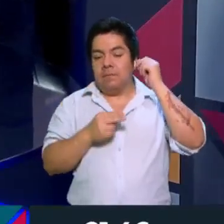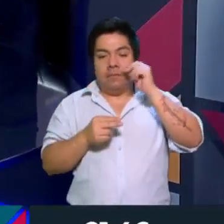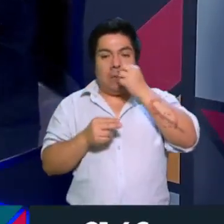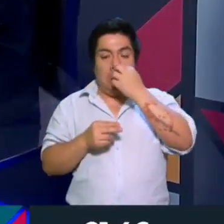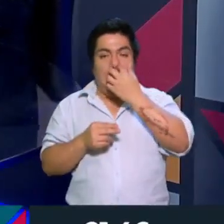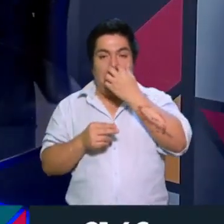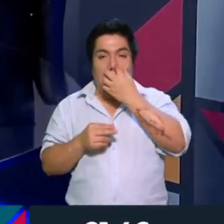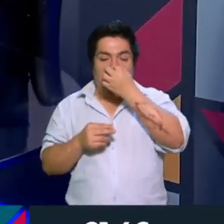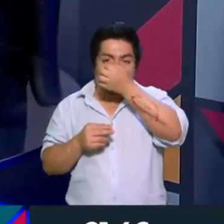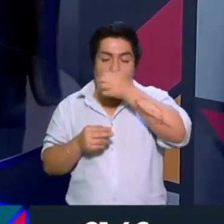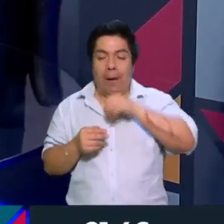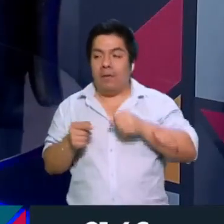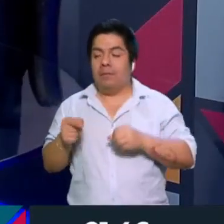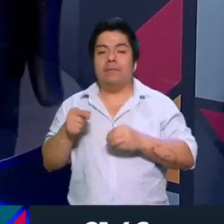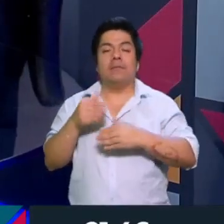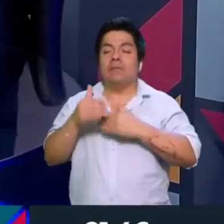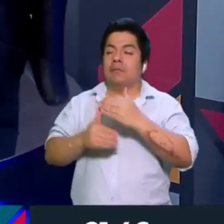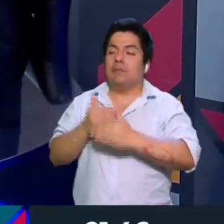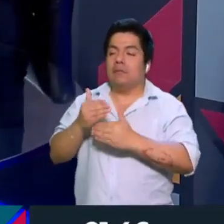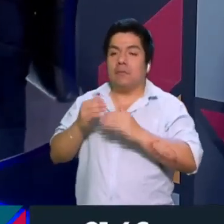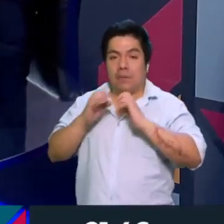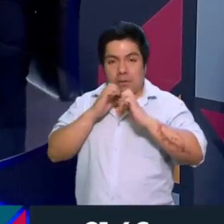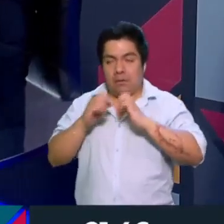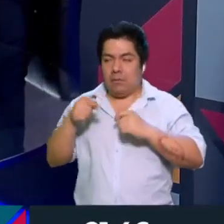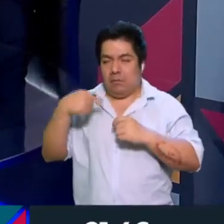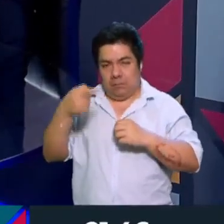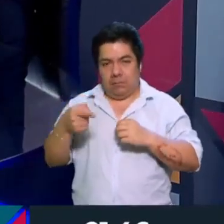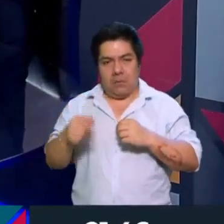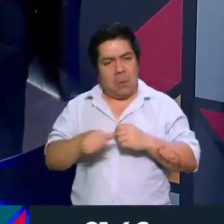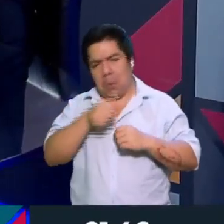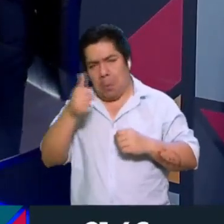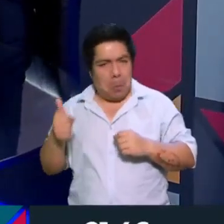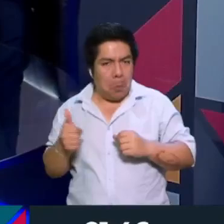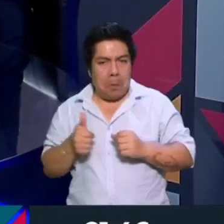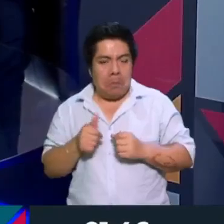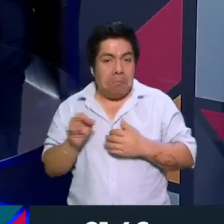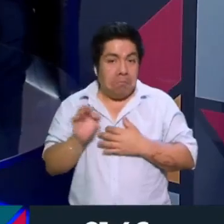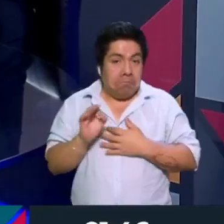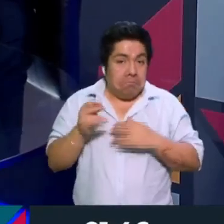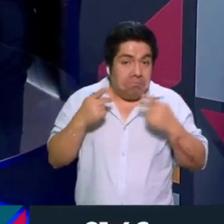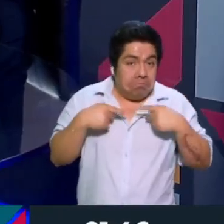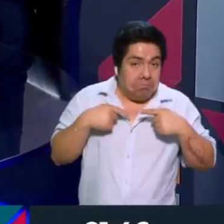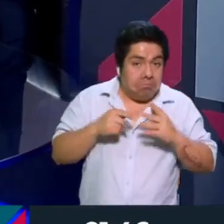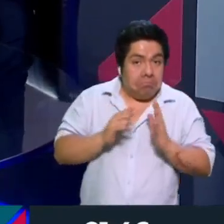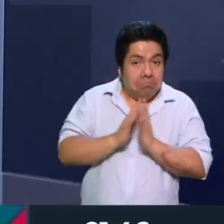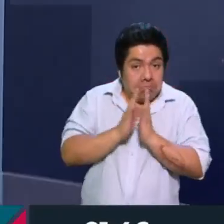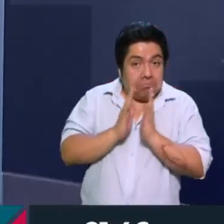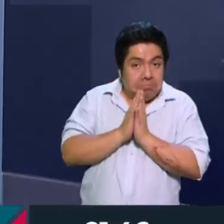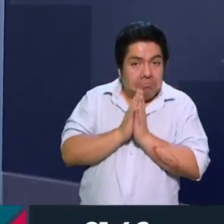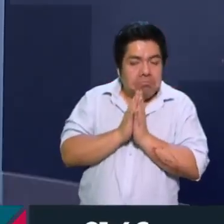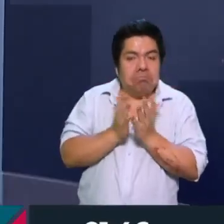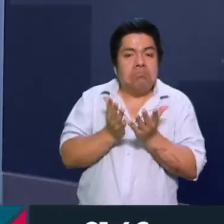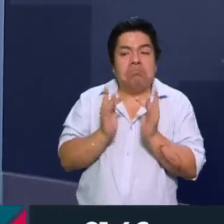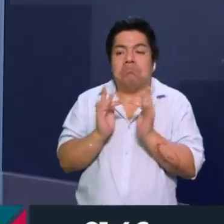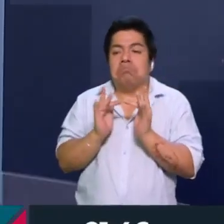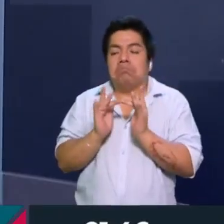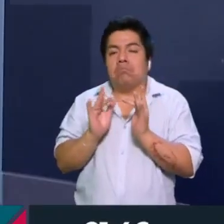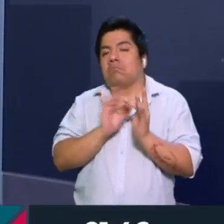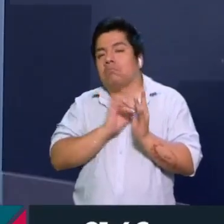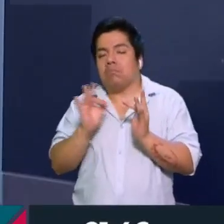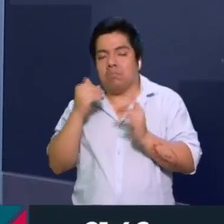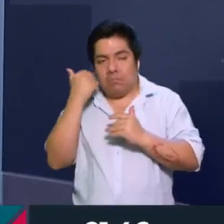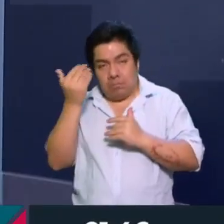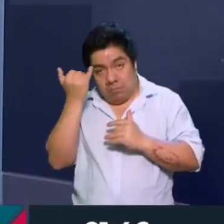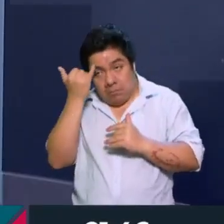Ok. Y sobre este procedimiento, además de esta entrevista que tendrá, ¿habrá algún procedimiento a lo mejor para que la ciudadanía participe? ¿O cómo podrían ponerlos en contacto si tienen algo que